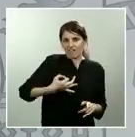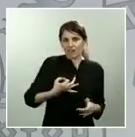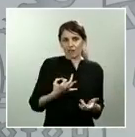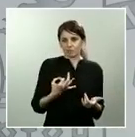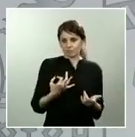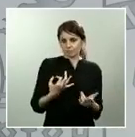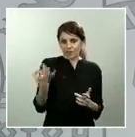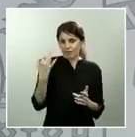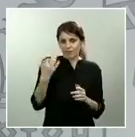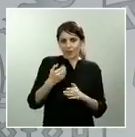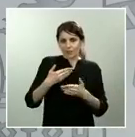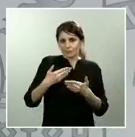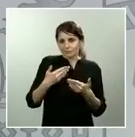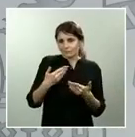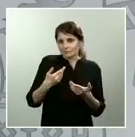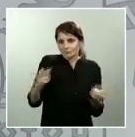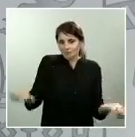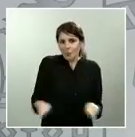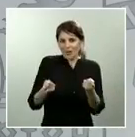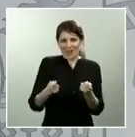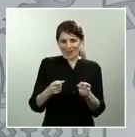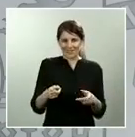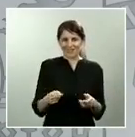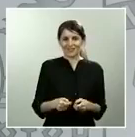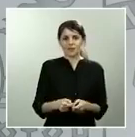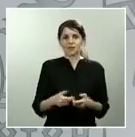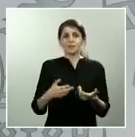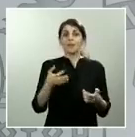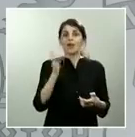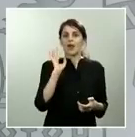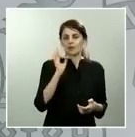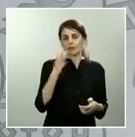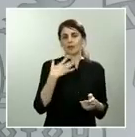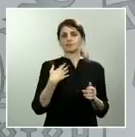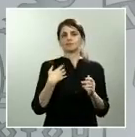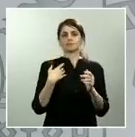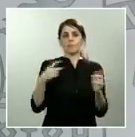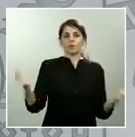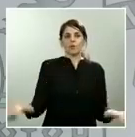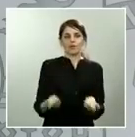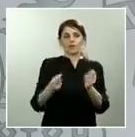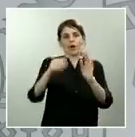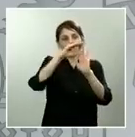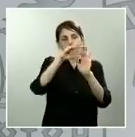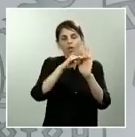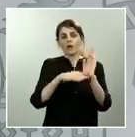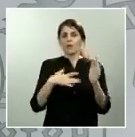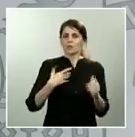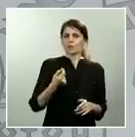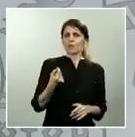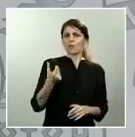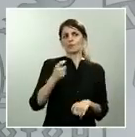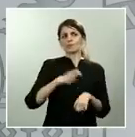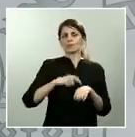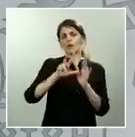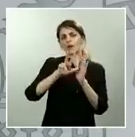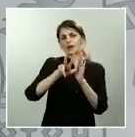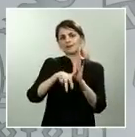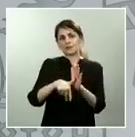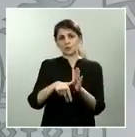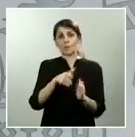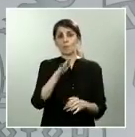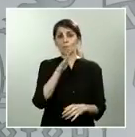publicación. Sí decirlo, que puede haber algún retraso en la publicación por el hecho de que están suspendidos los plazos para los trámites,